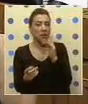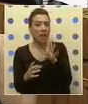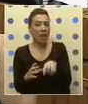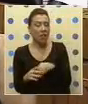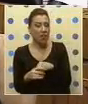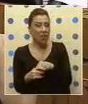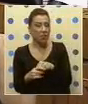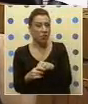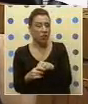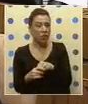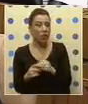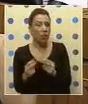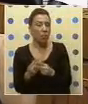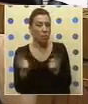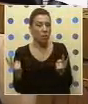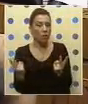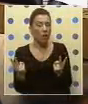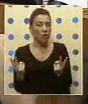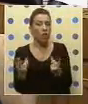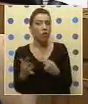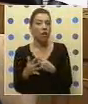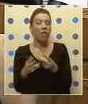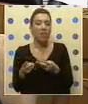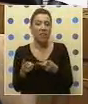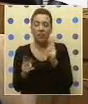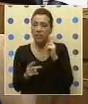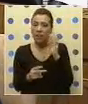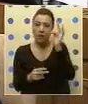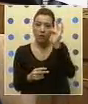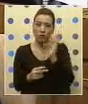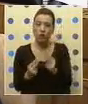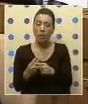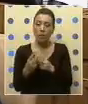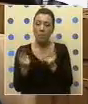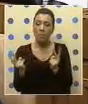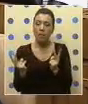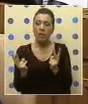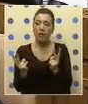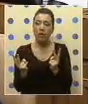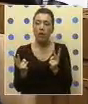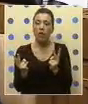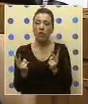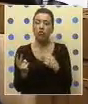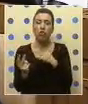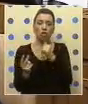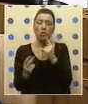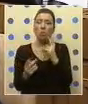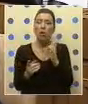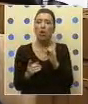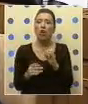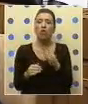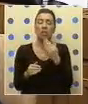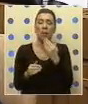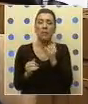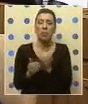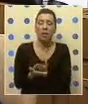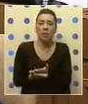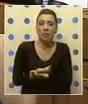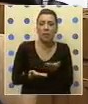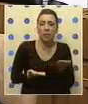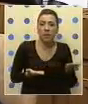del sector público. El conjunto de prerrogativas, derechos que tienen los funcionarios del sector público centralizados, yo no sé por qué no pueden ser extendidos